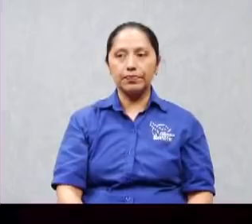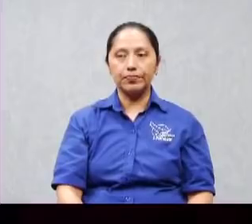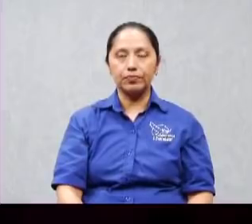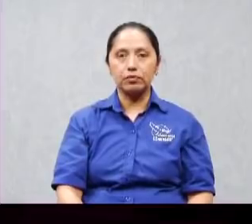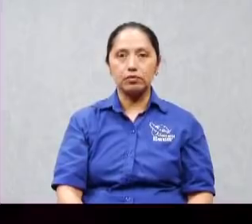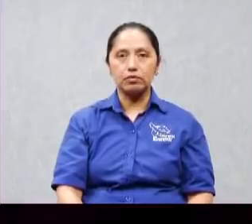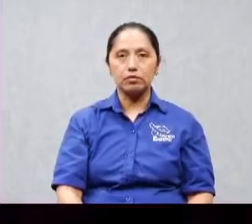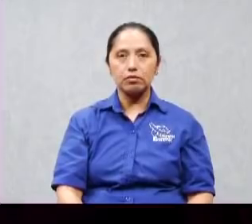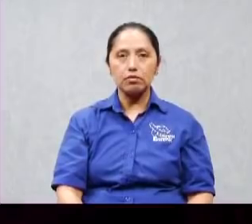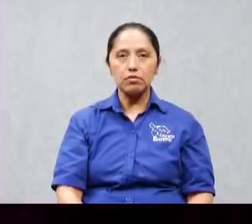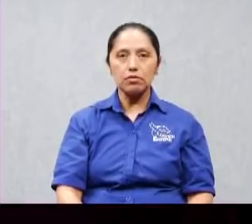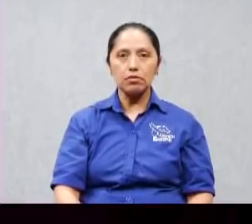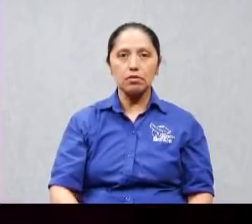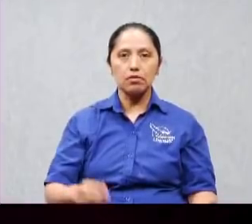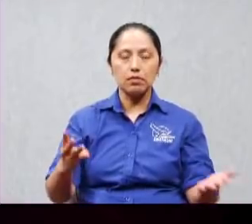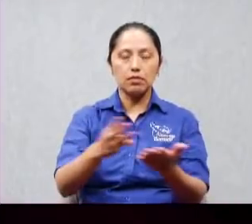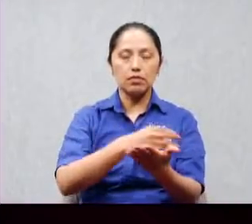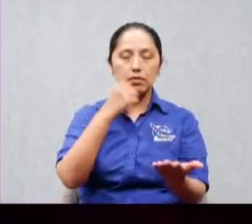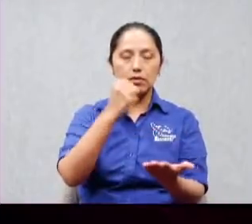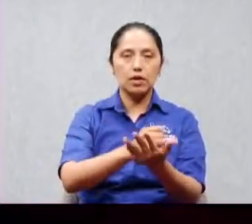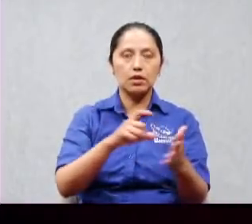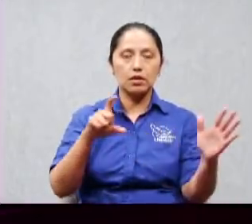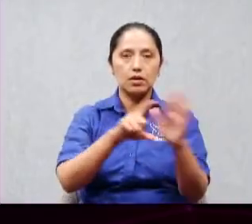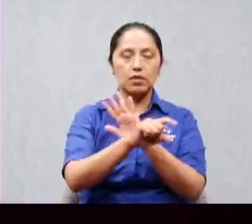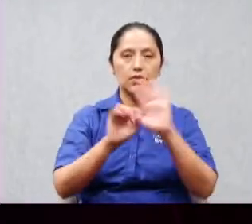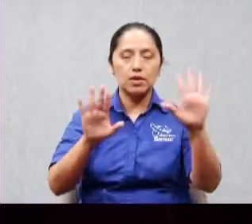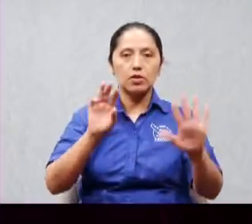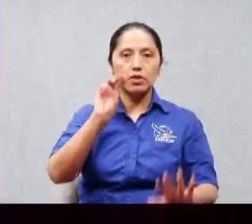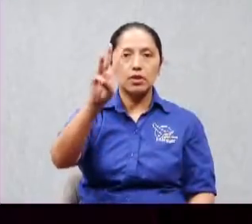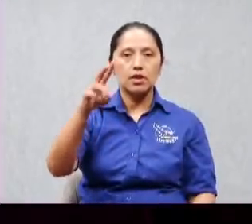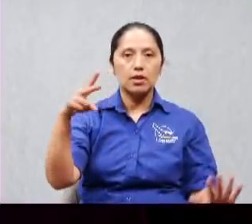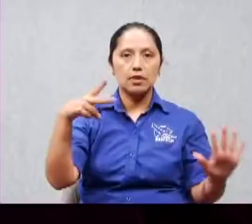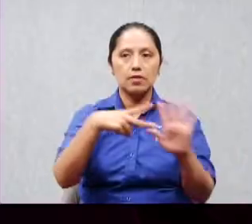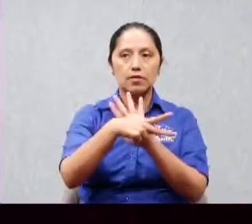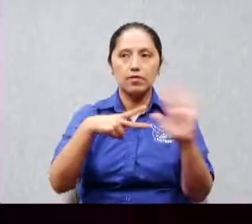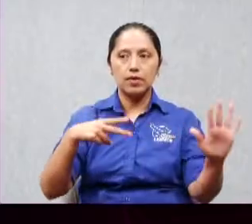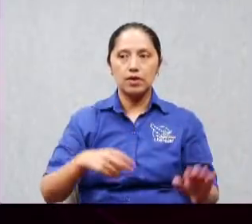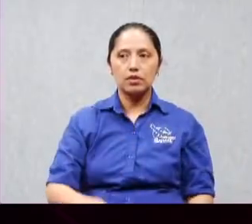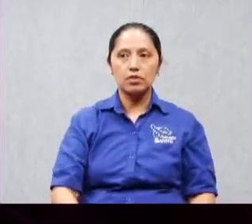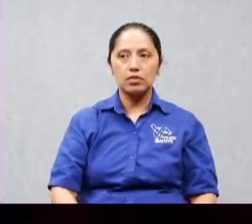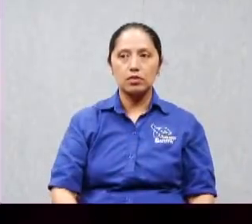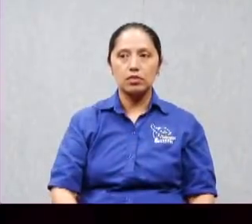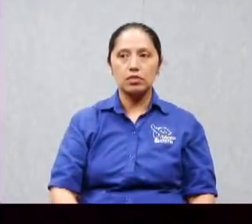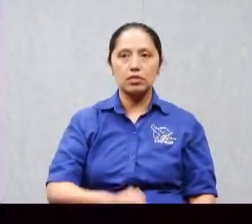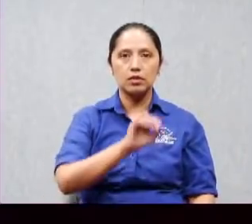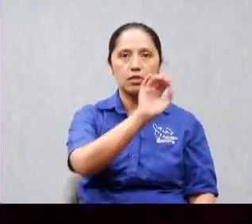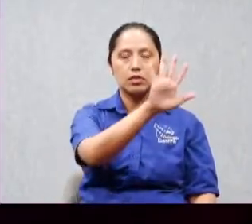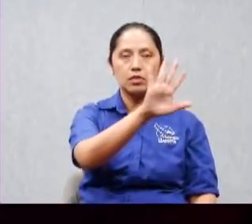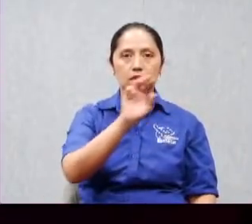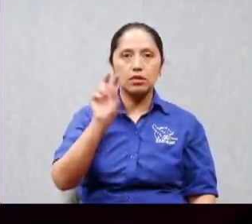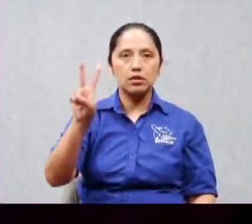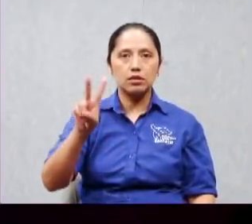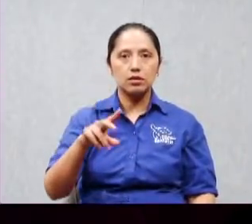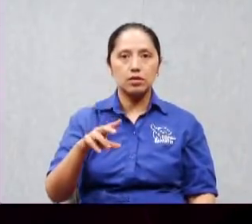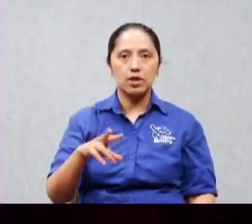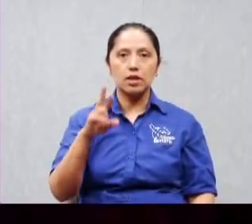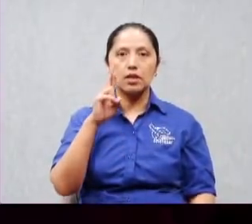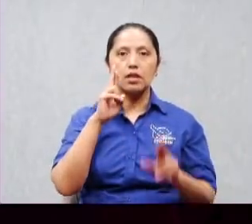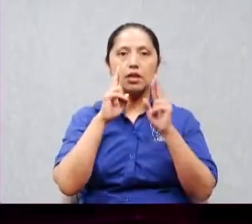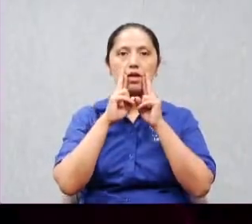Mateo 13 52 y él le respondió por esta causa